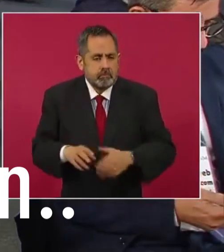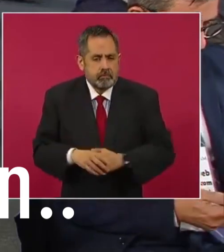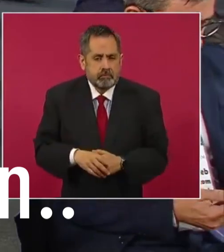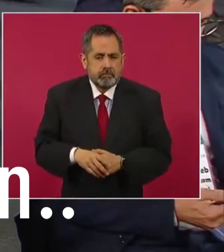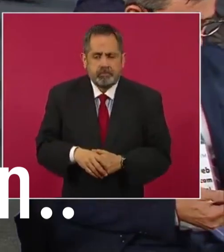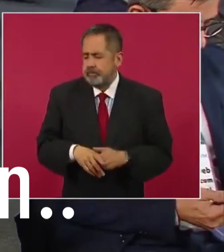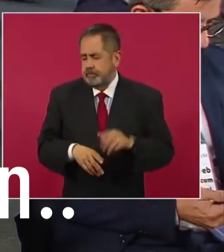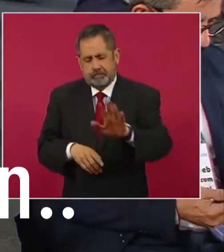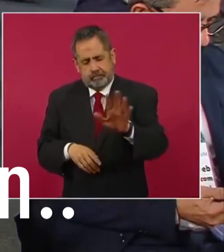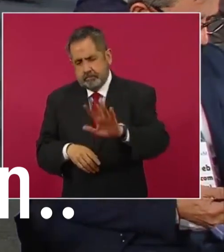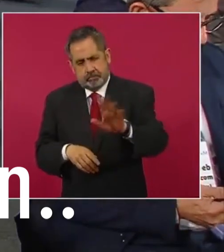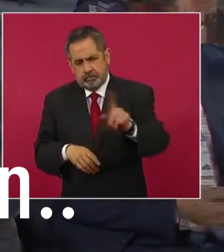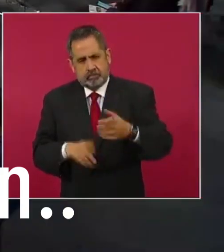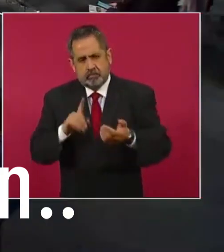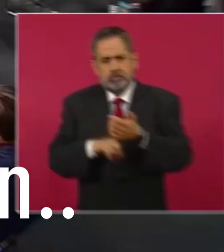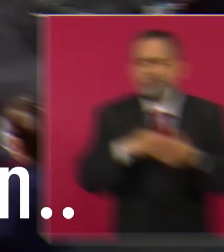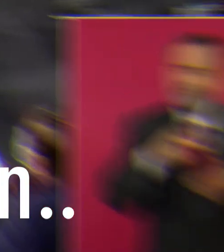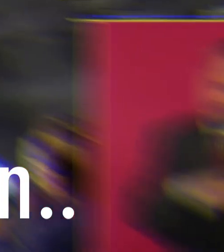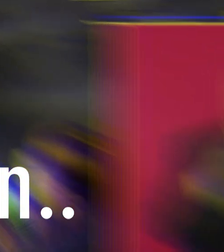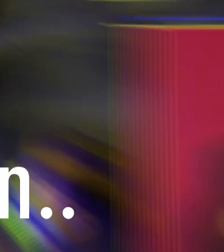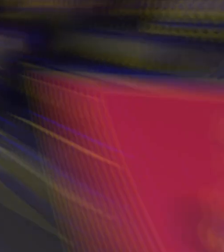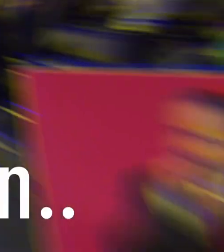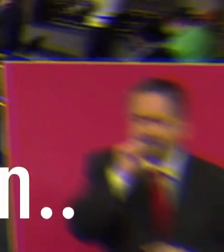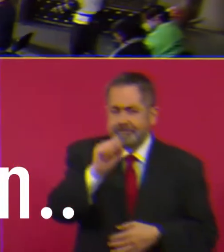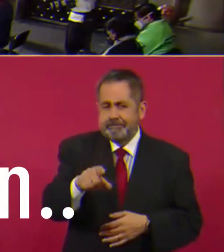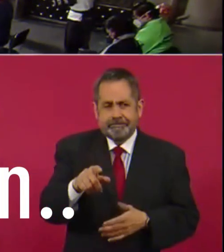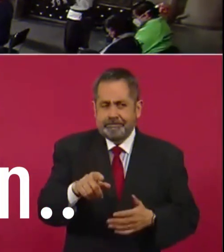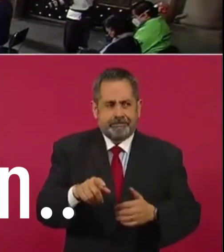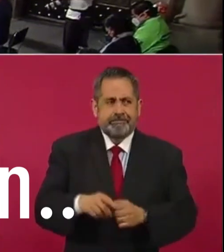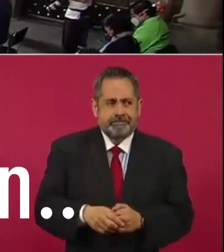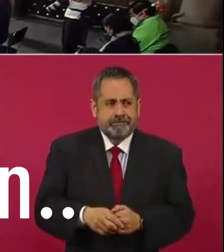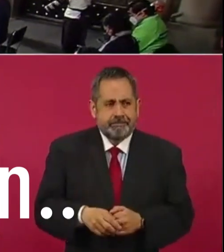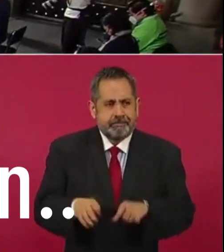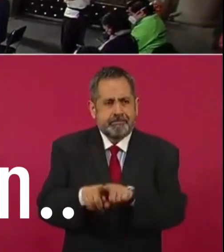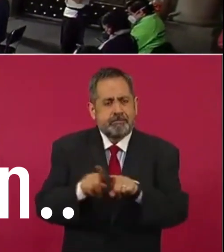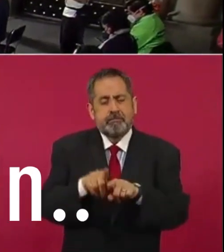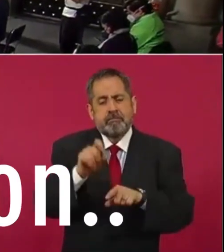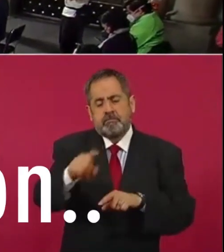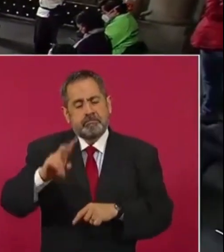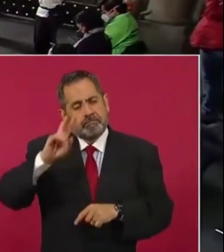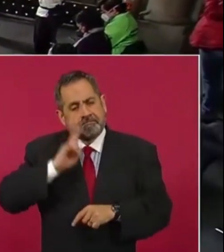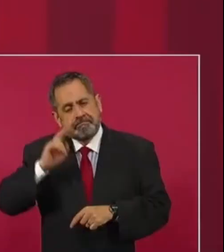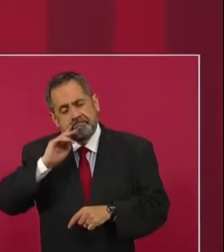pero eso depende del trabajador, y aquí lo hemos dicho, de que van a ser los